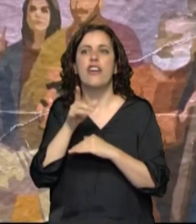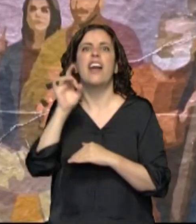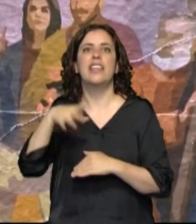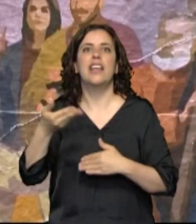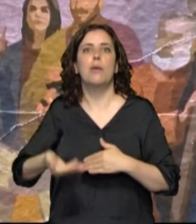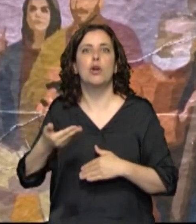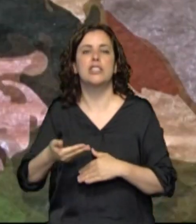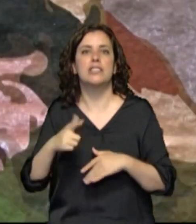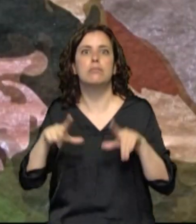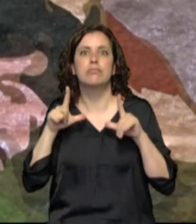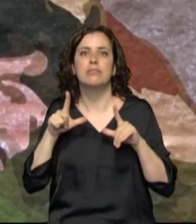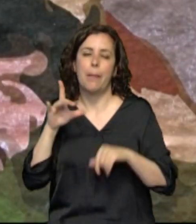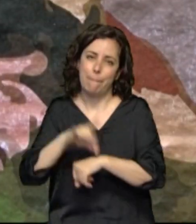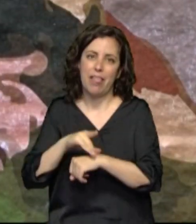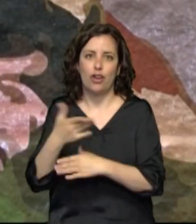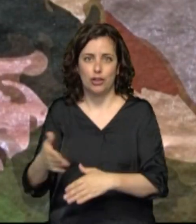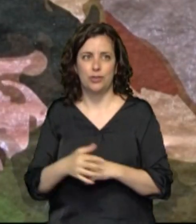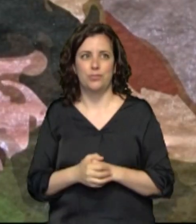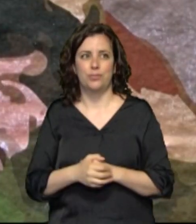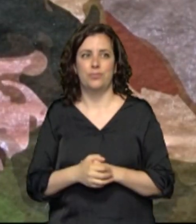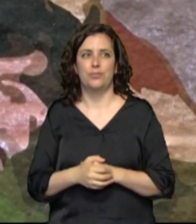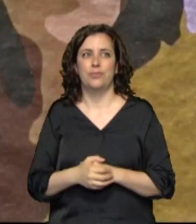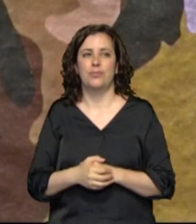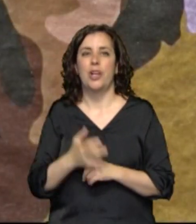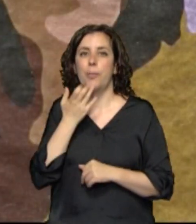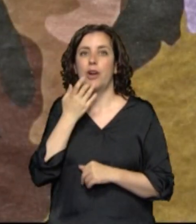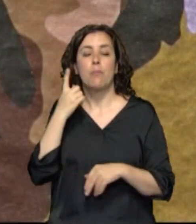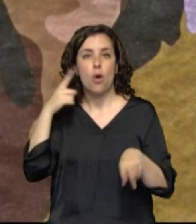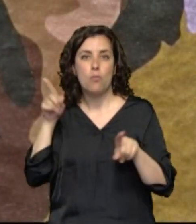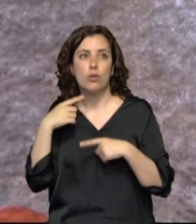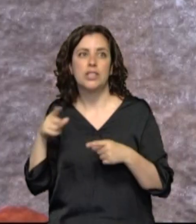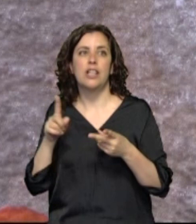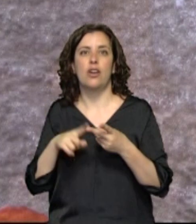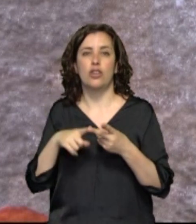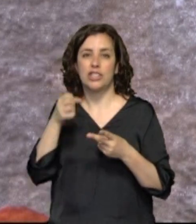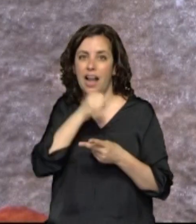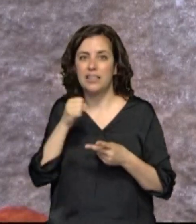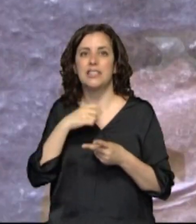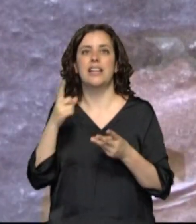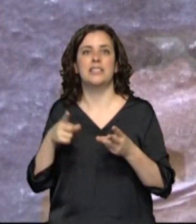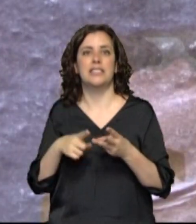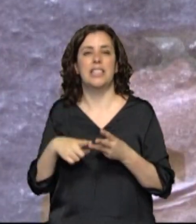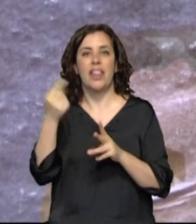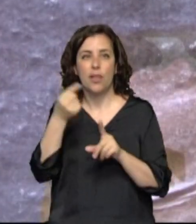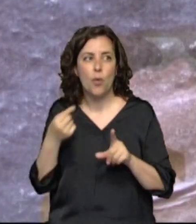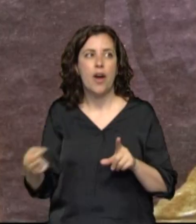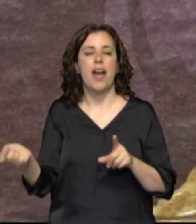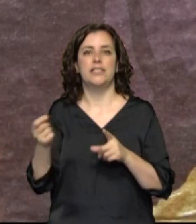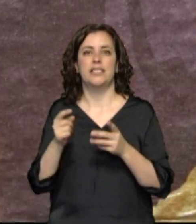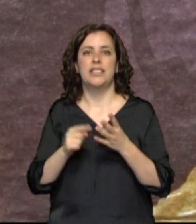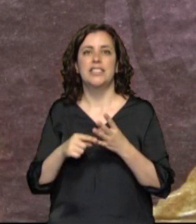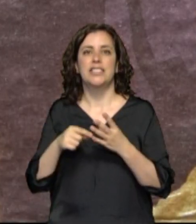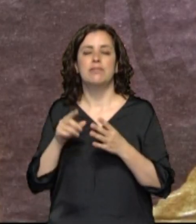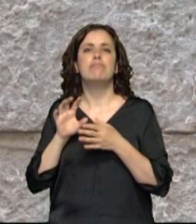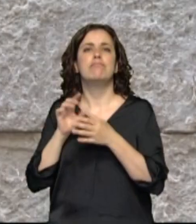todo ahora mismo. Aparecen músicos como Orca Urbizu, El Drogas o Amaya Romero, los dibujantes Urmeneta y César Oroz. Referencias a San